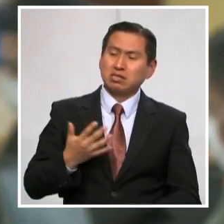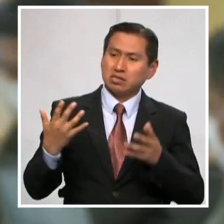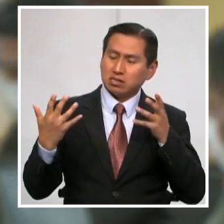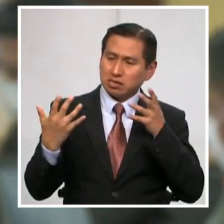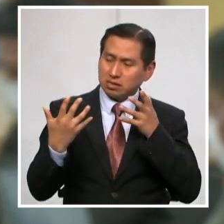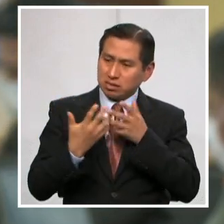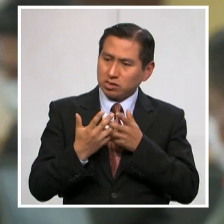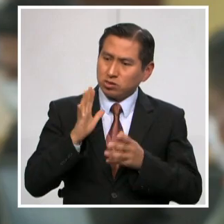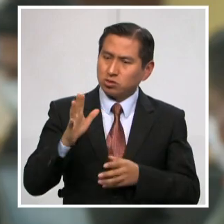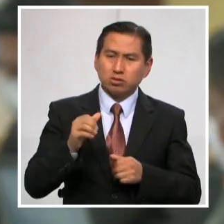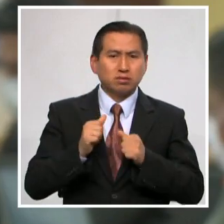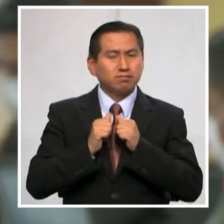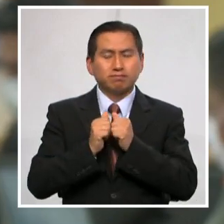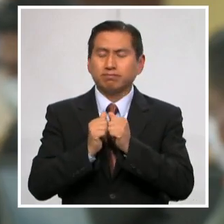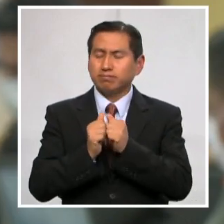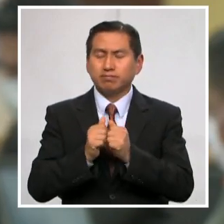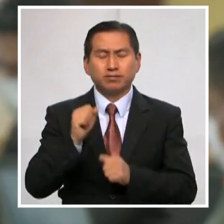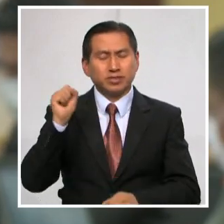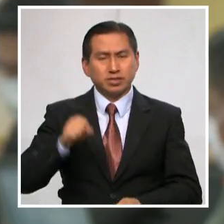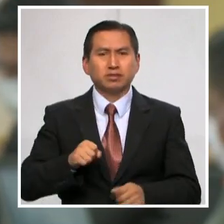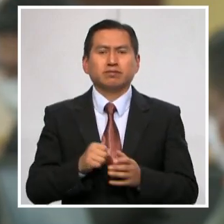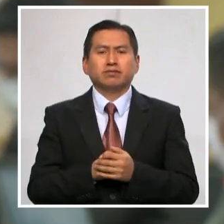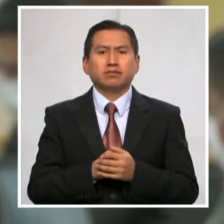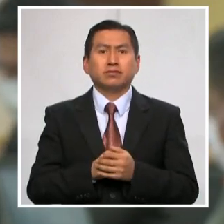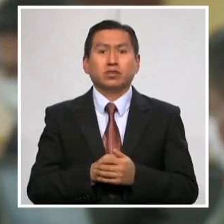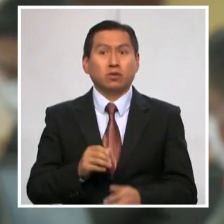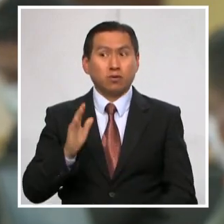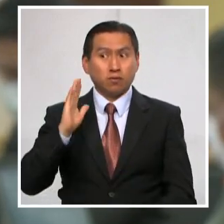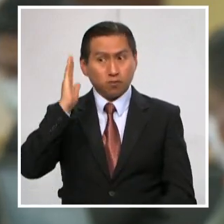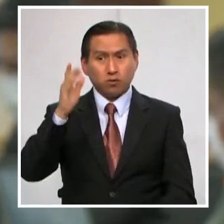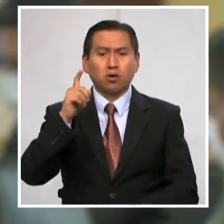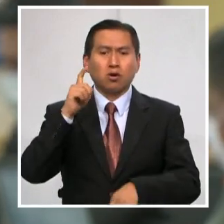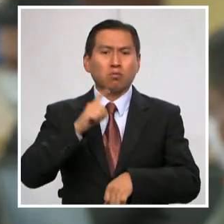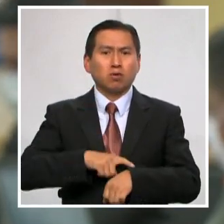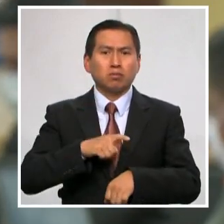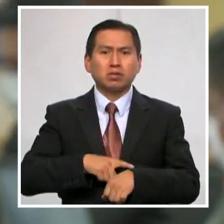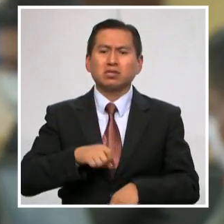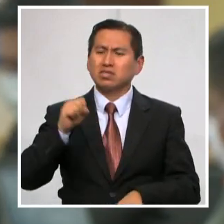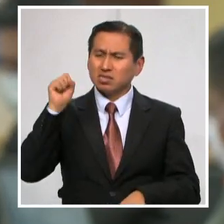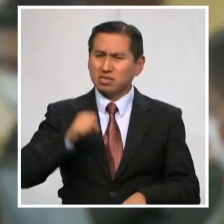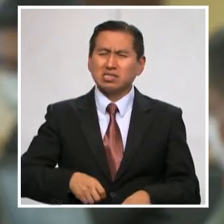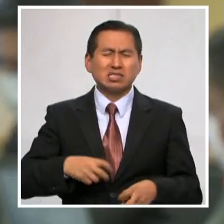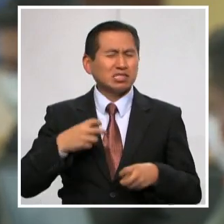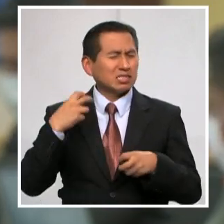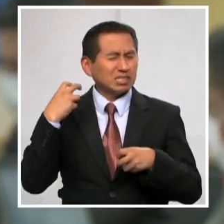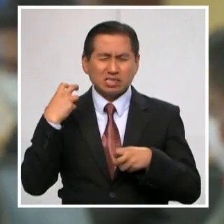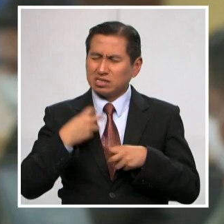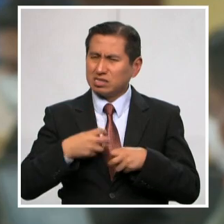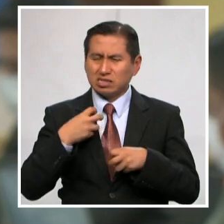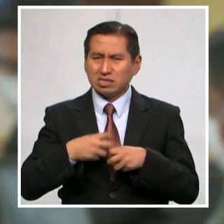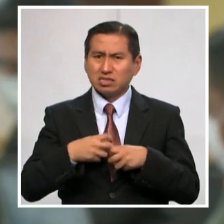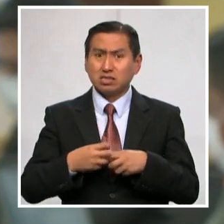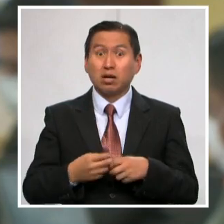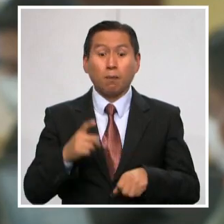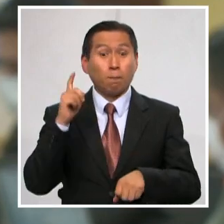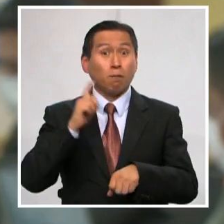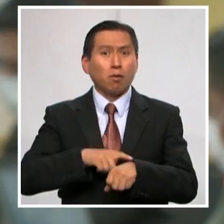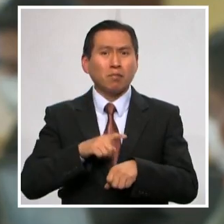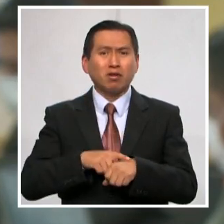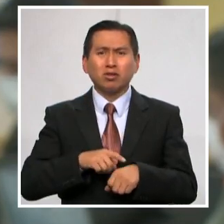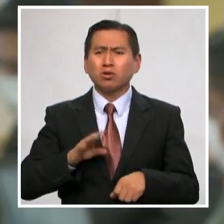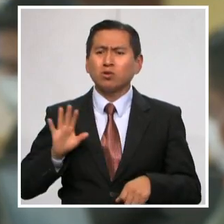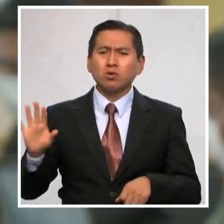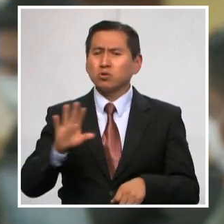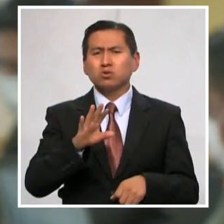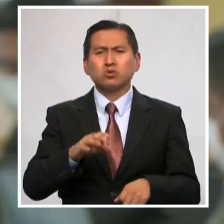en todo momento. Vienen momentos que serán muy difíciles y vienen momentos que nos llenarán de orgullo